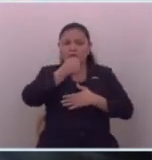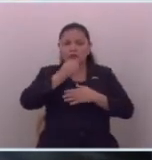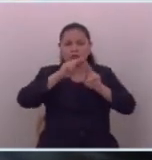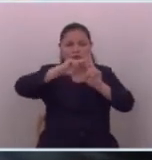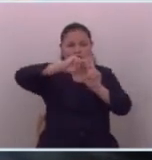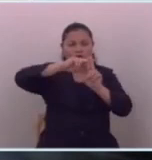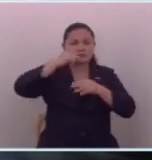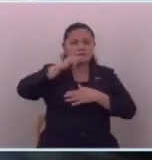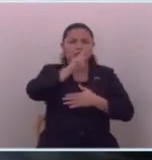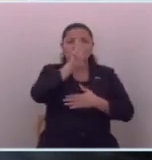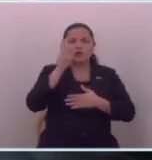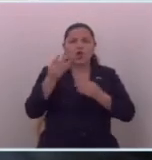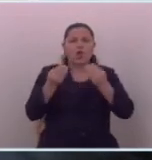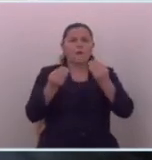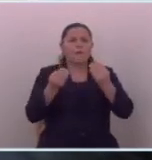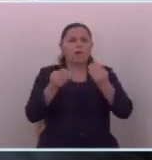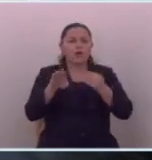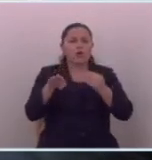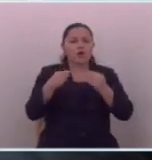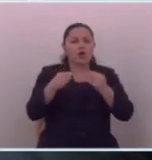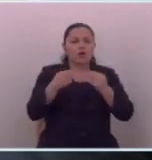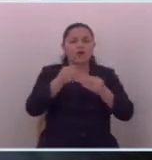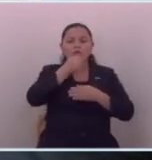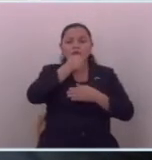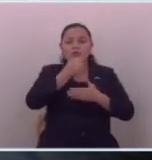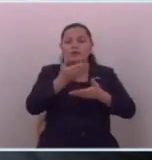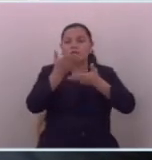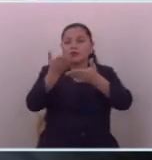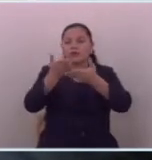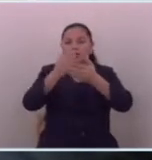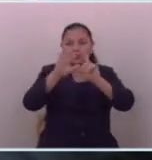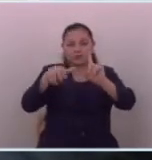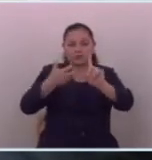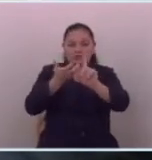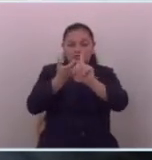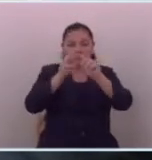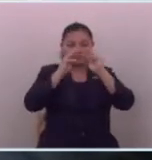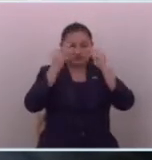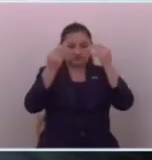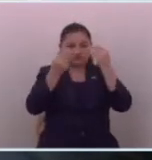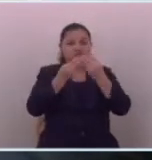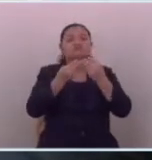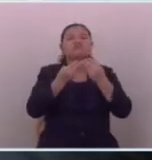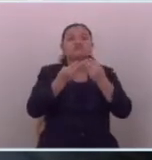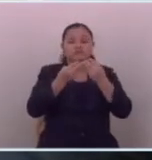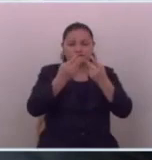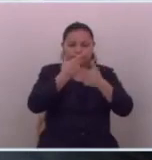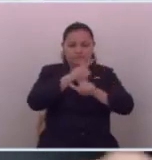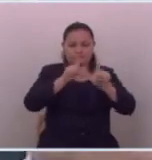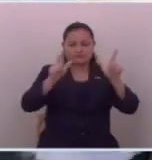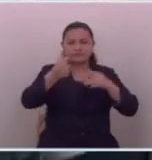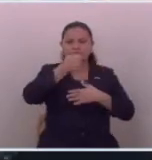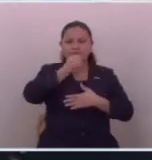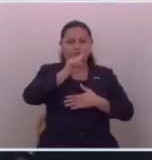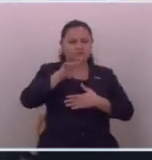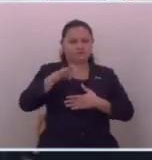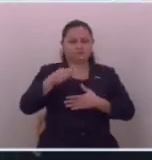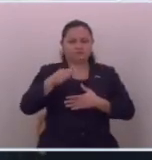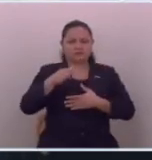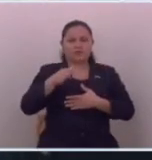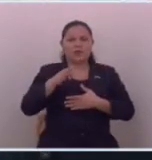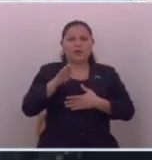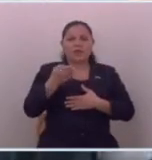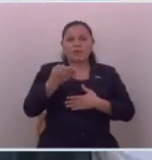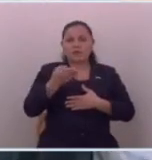de arena y el FMLN? Para prestarle el micrófono a cabecillas de pandillas la libertad de prensa no se puede utilizar